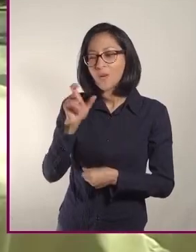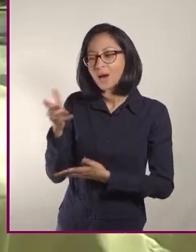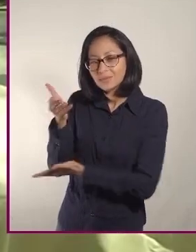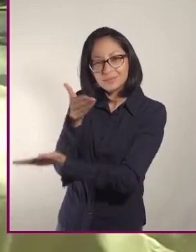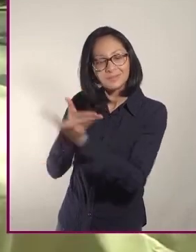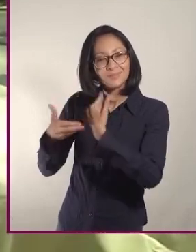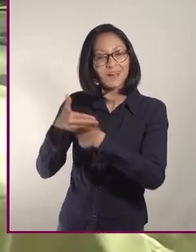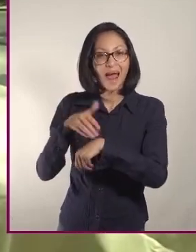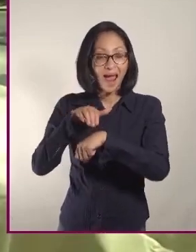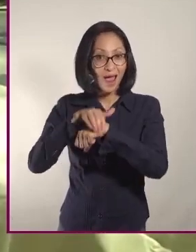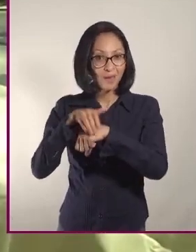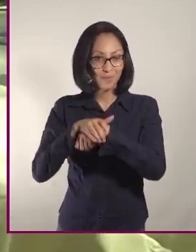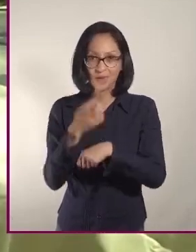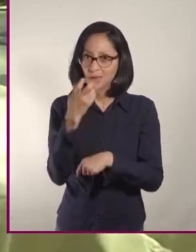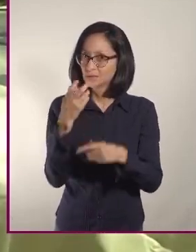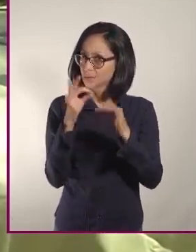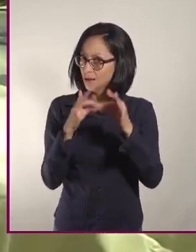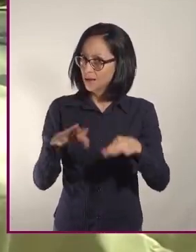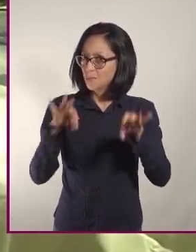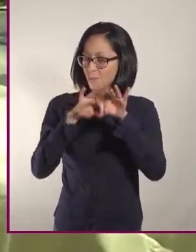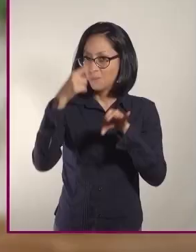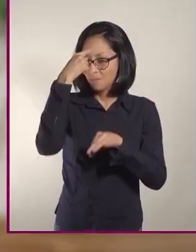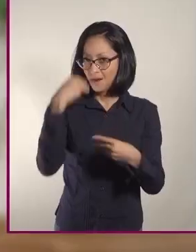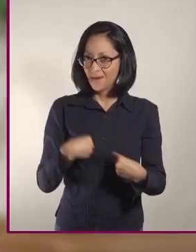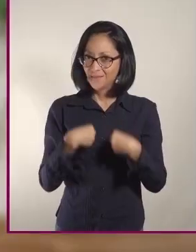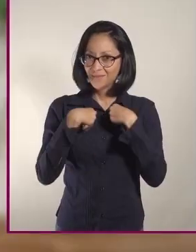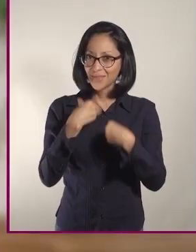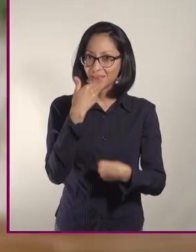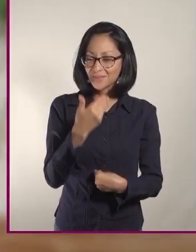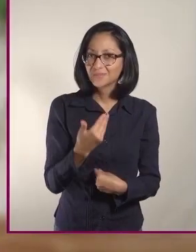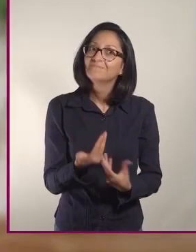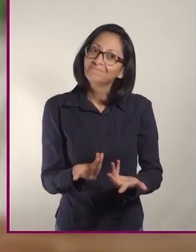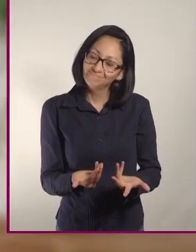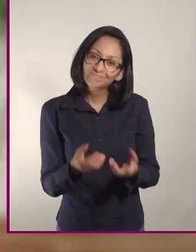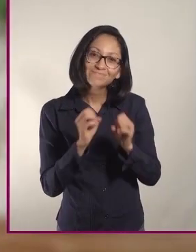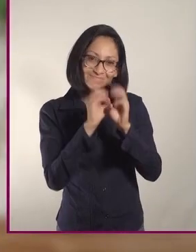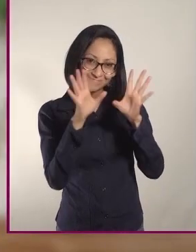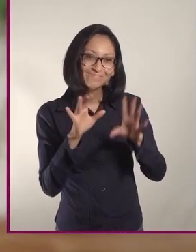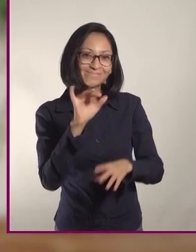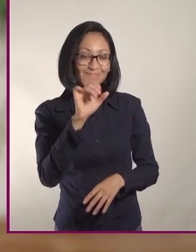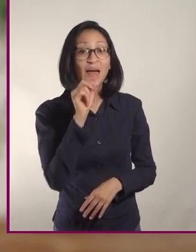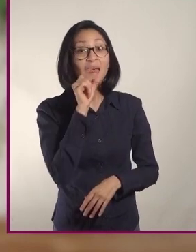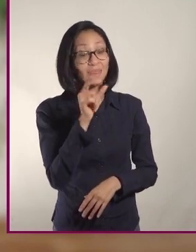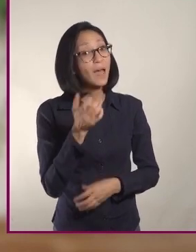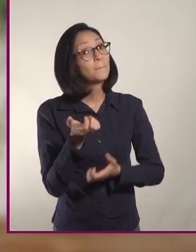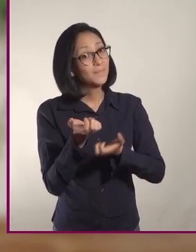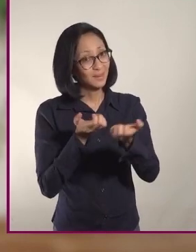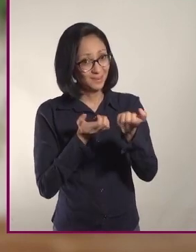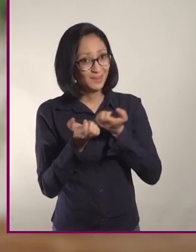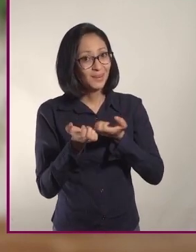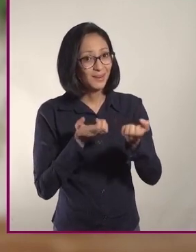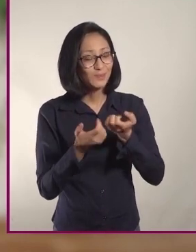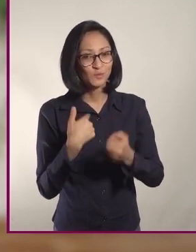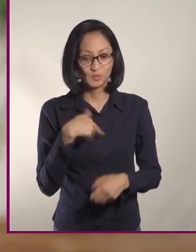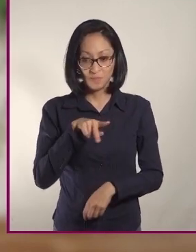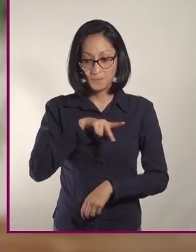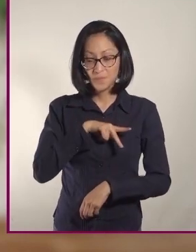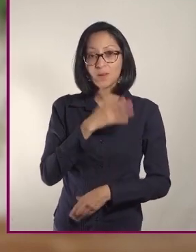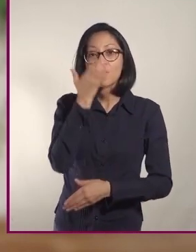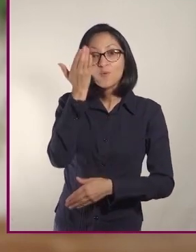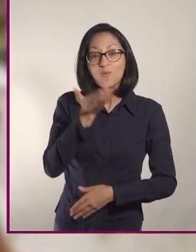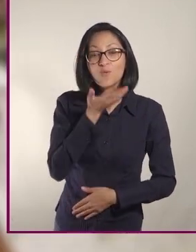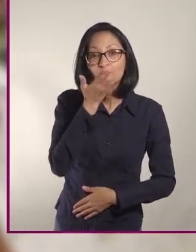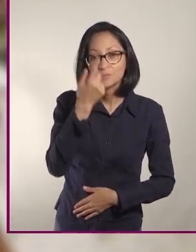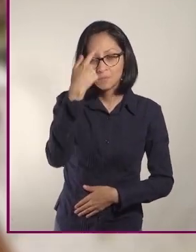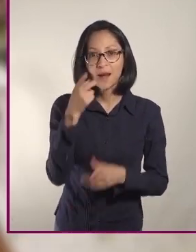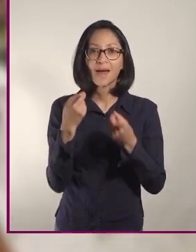es un ingrediente importante en el estilo de vida? Sí, por supuesto. También el ejercicio forma parte de los hábitos que complementan esta